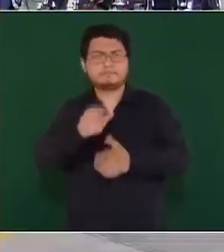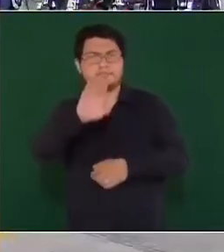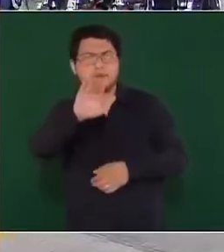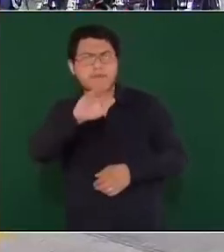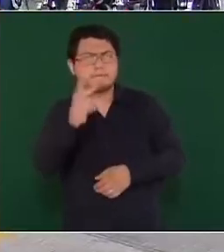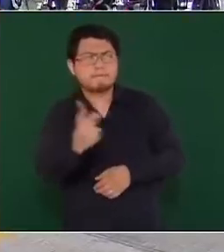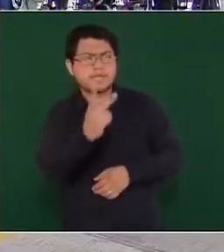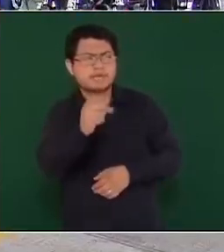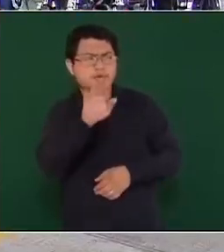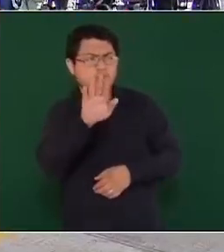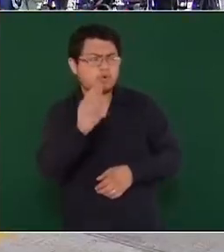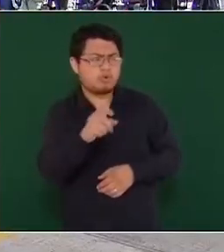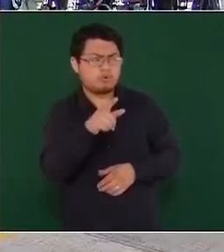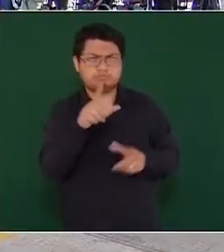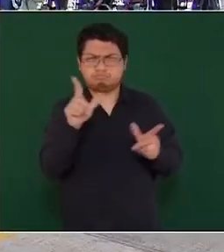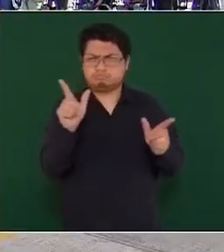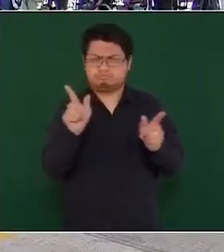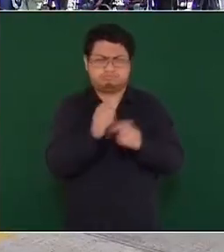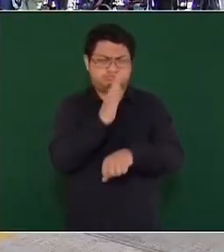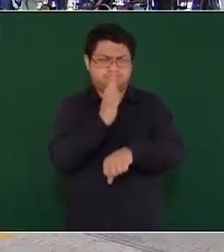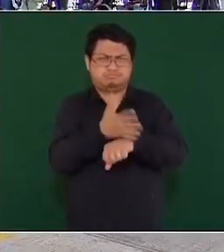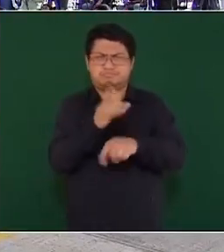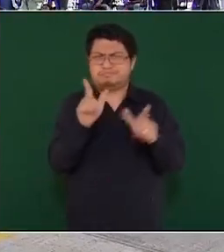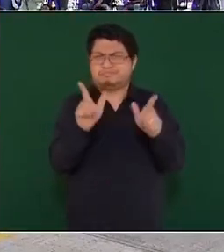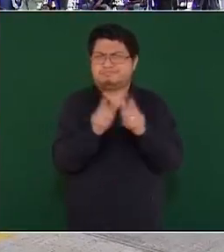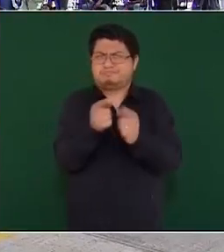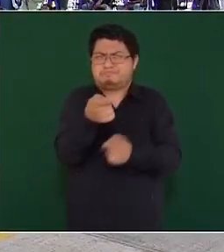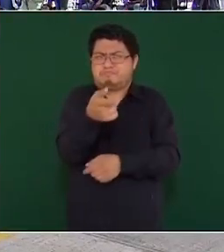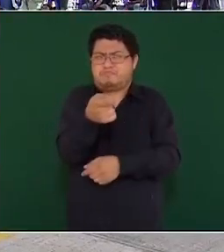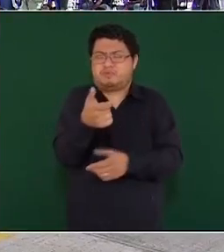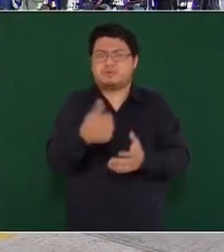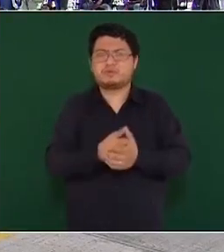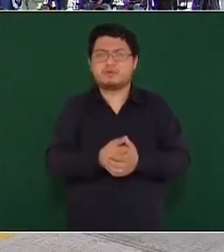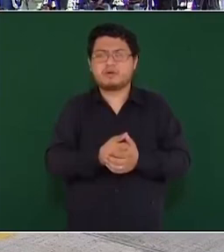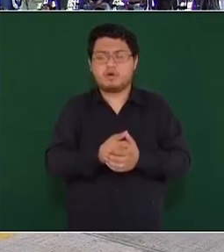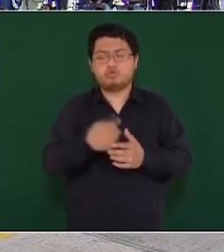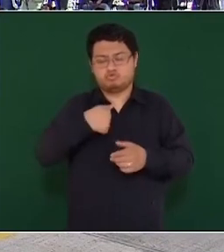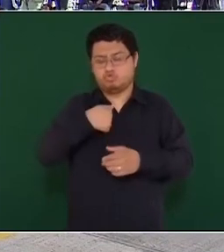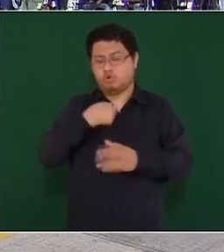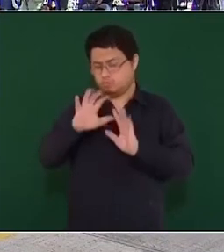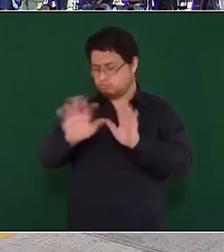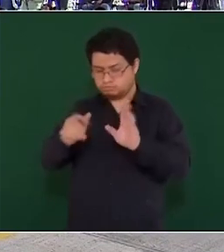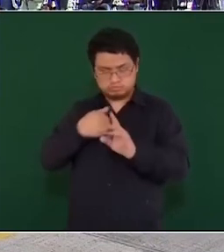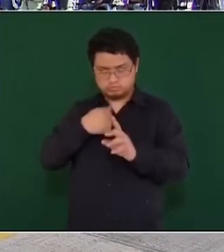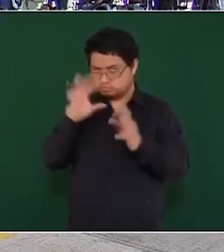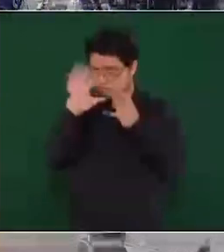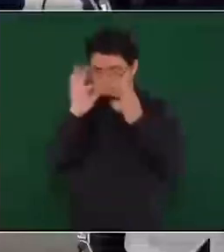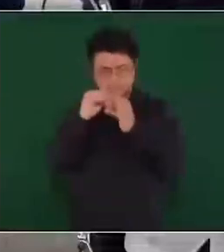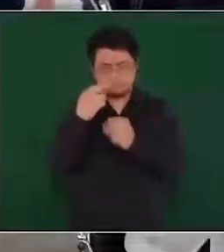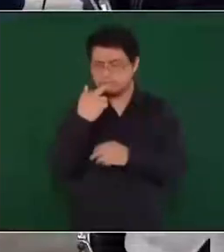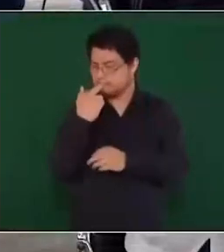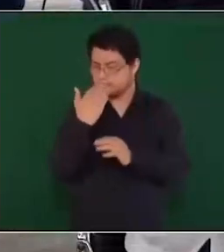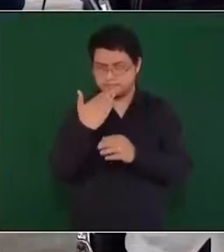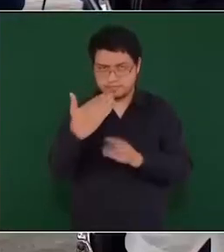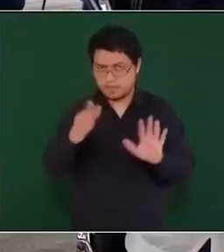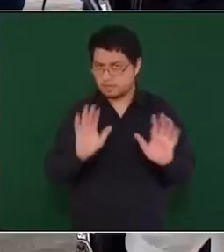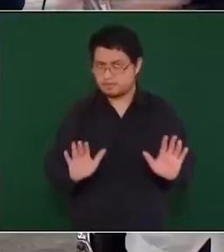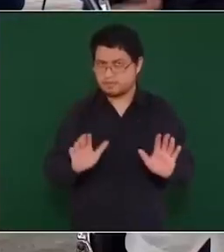penas muy pequeñas y por ende la prescripción es muy corta y lo digo en buen sentido, ya que por ejemplo,